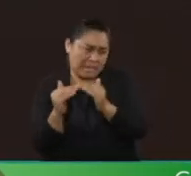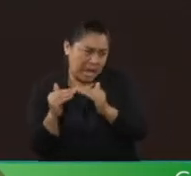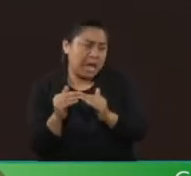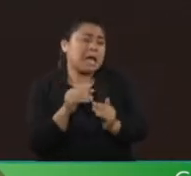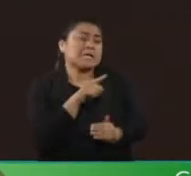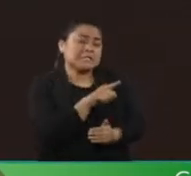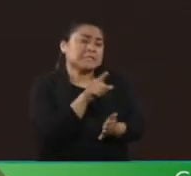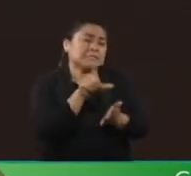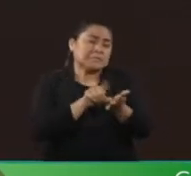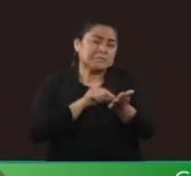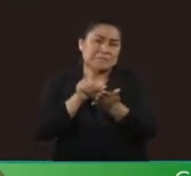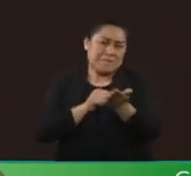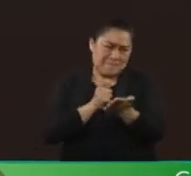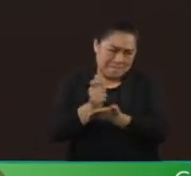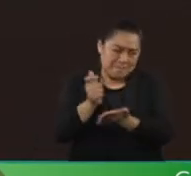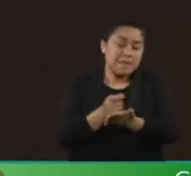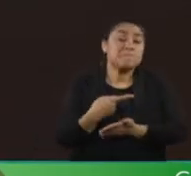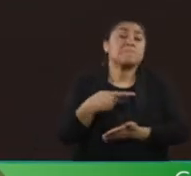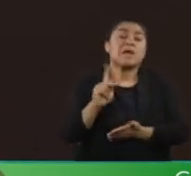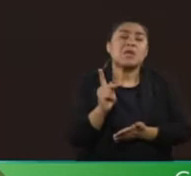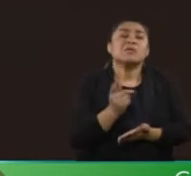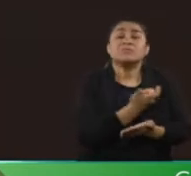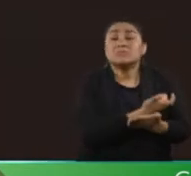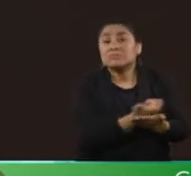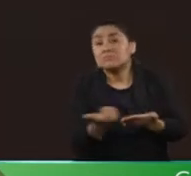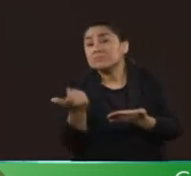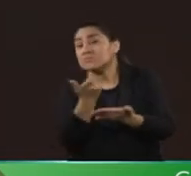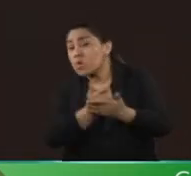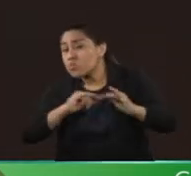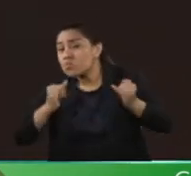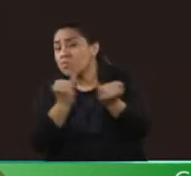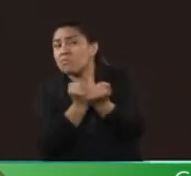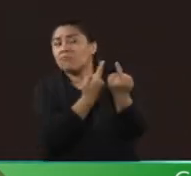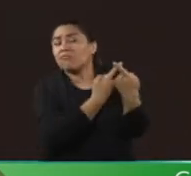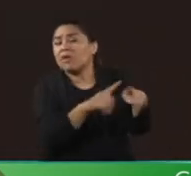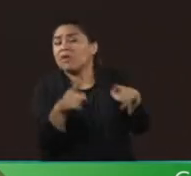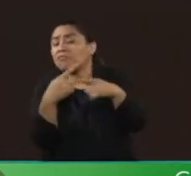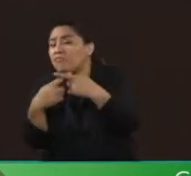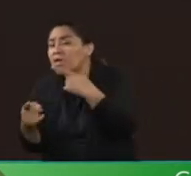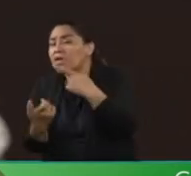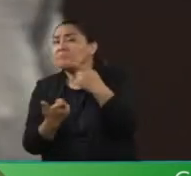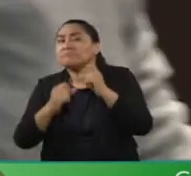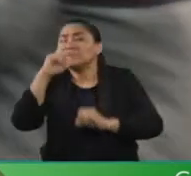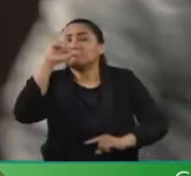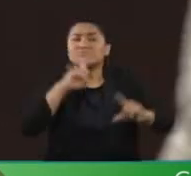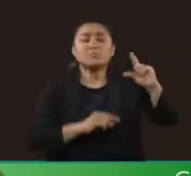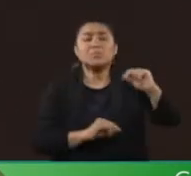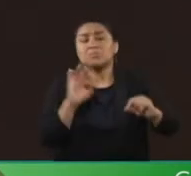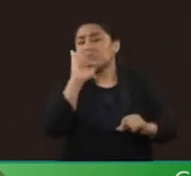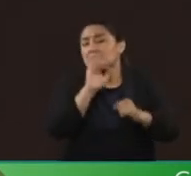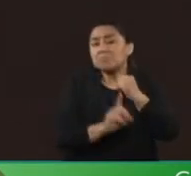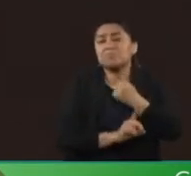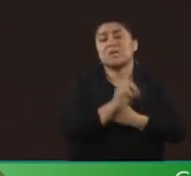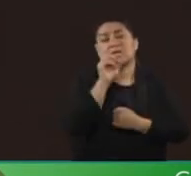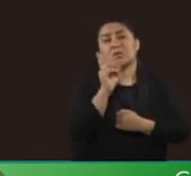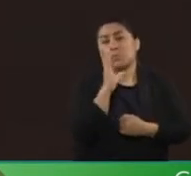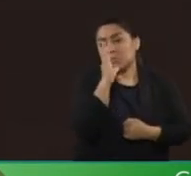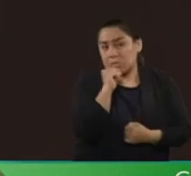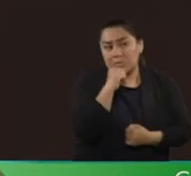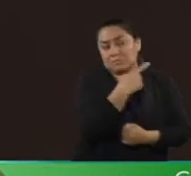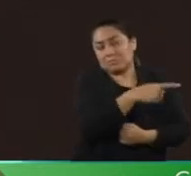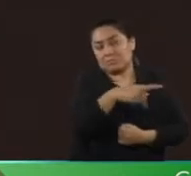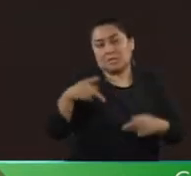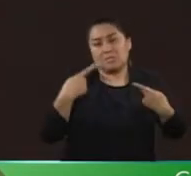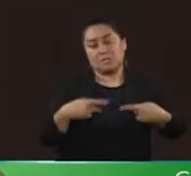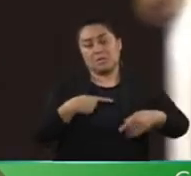mensual, no aborda las desigualdades salariales existentes ni las fluctuaciones económicas que pueden afectar la capacidad de los